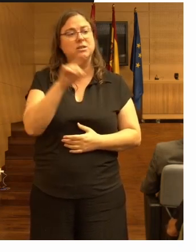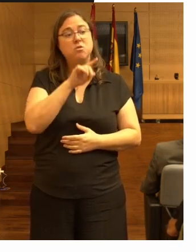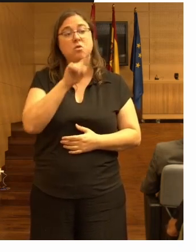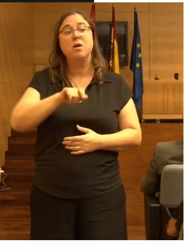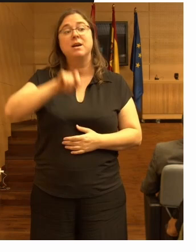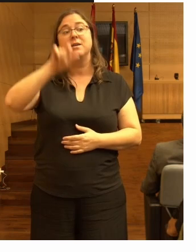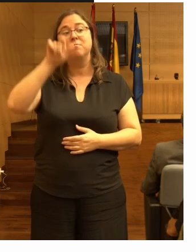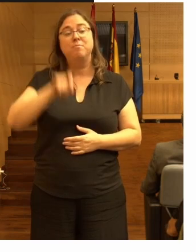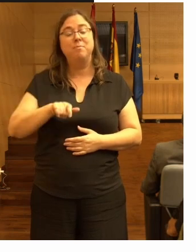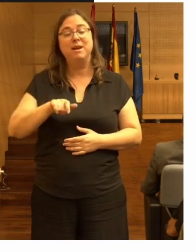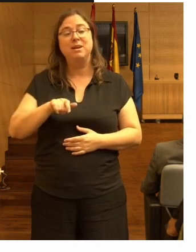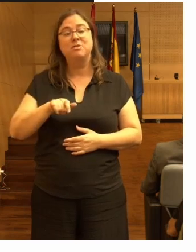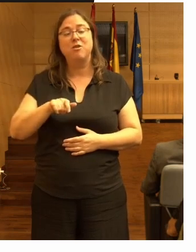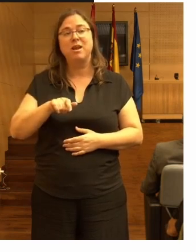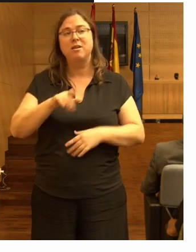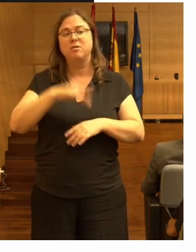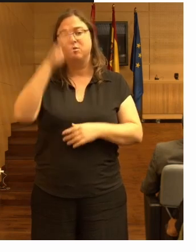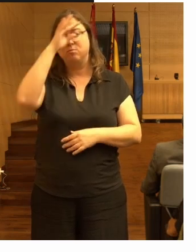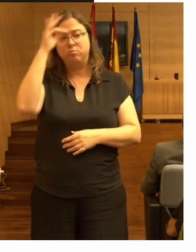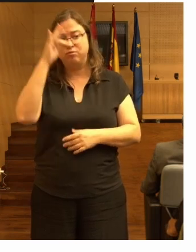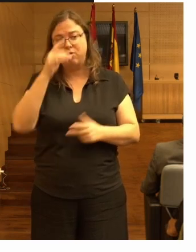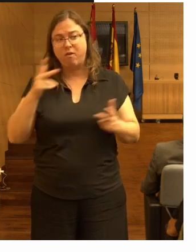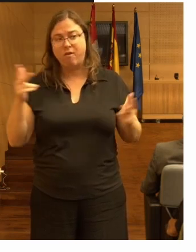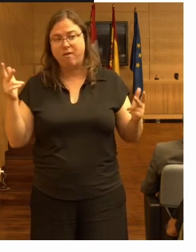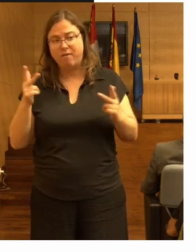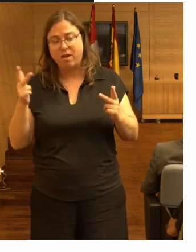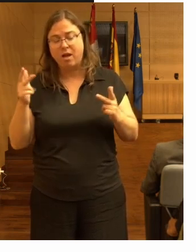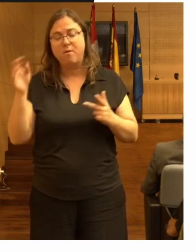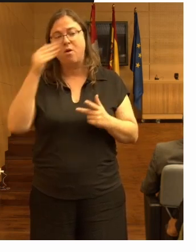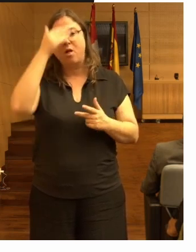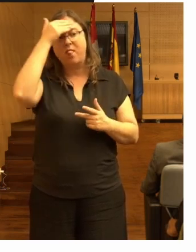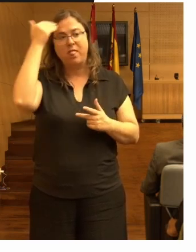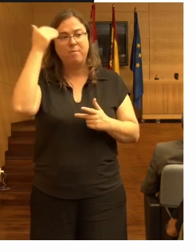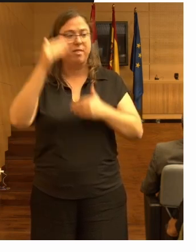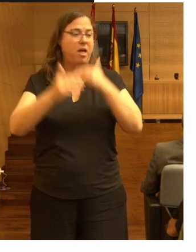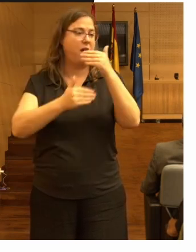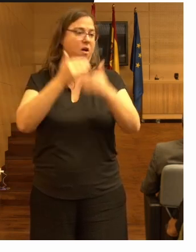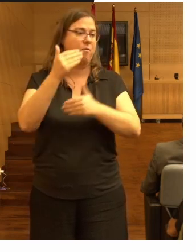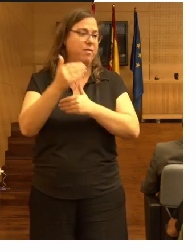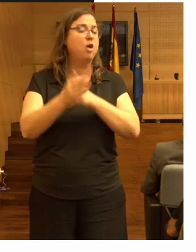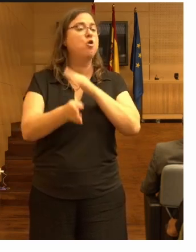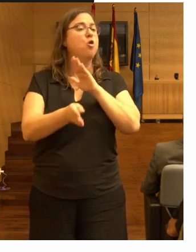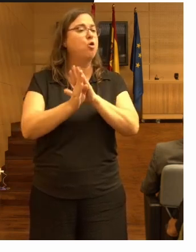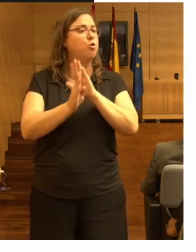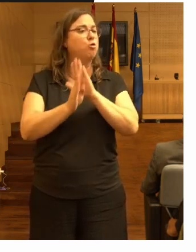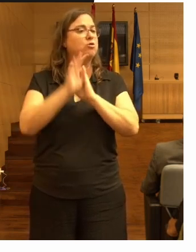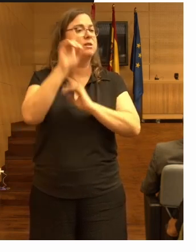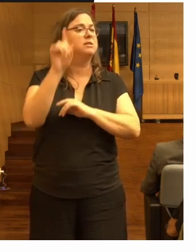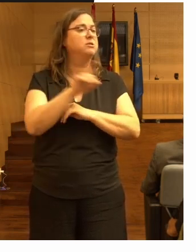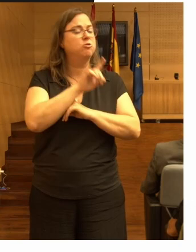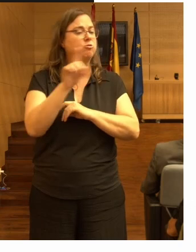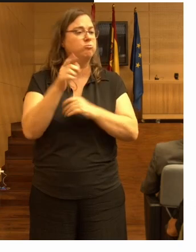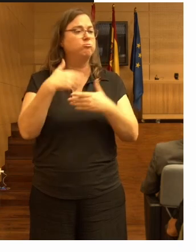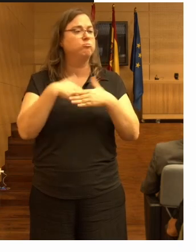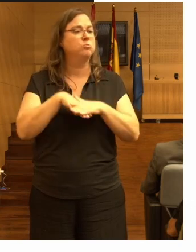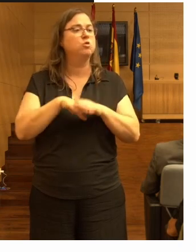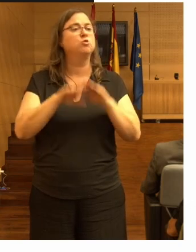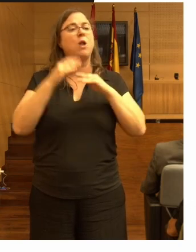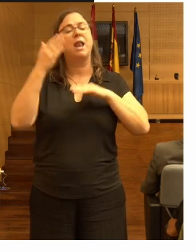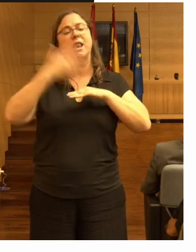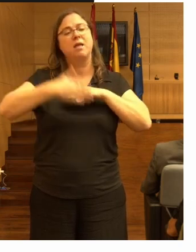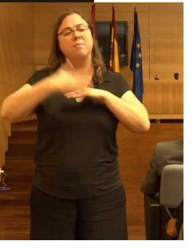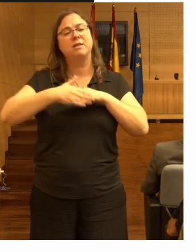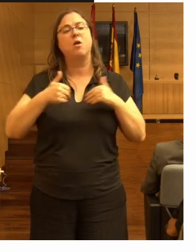persona con un deterioro cognitivo grave o con una demencia avanzada aún sigue teniendo integrados cuáles son los